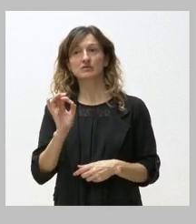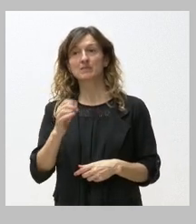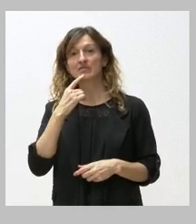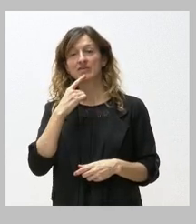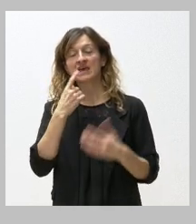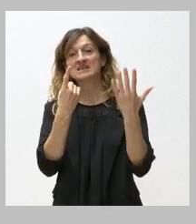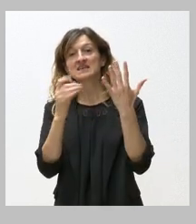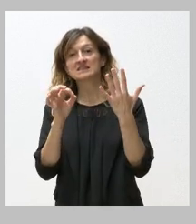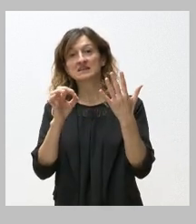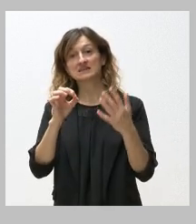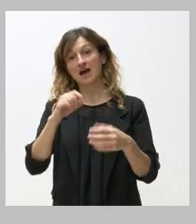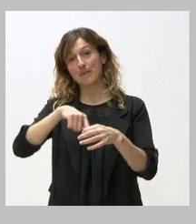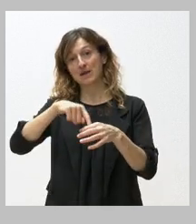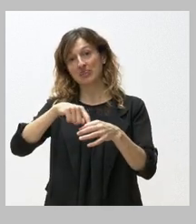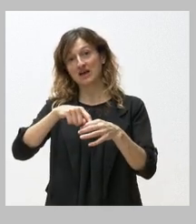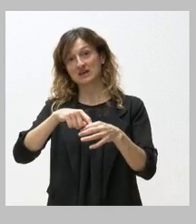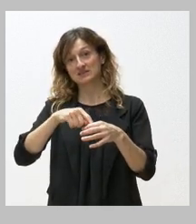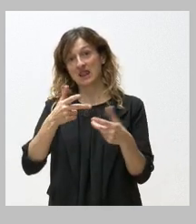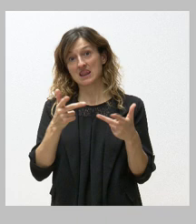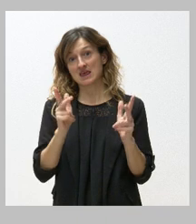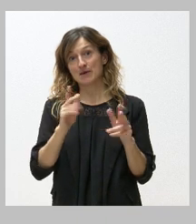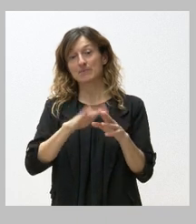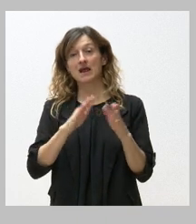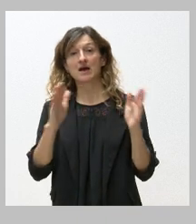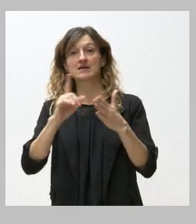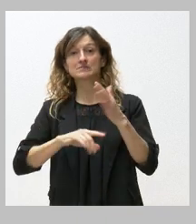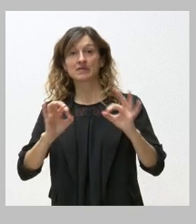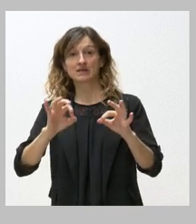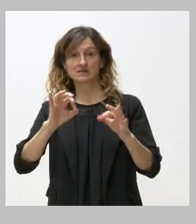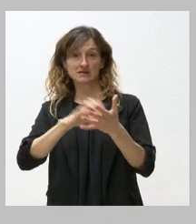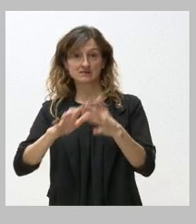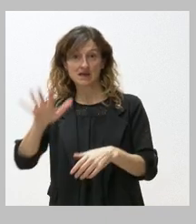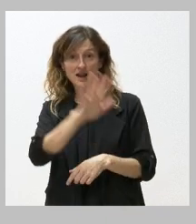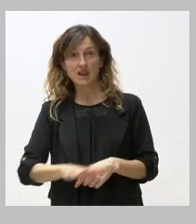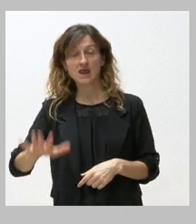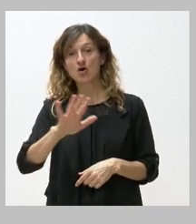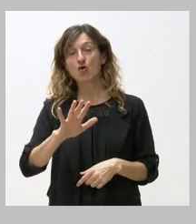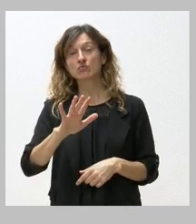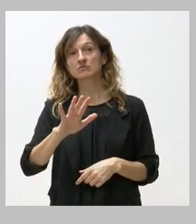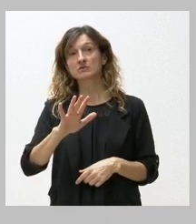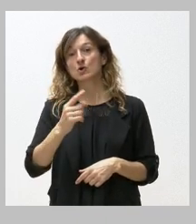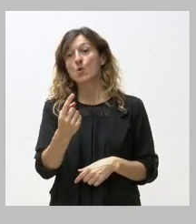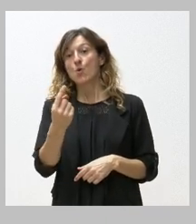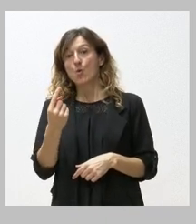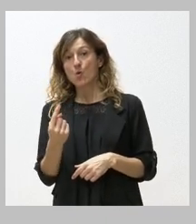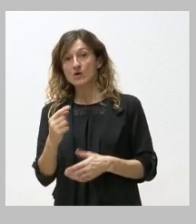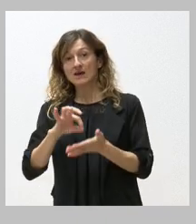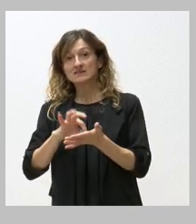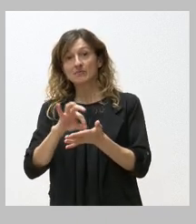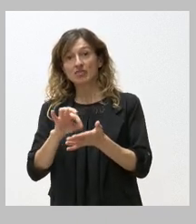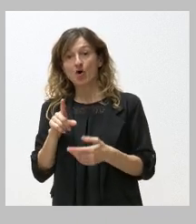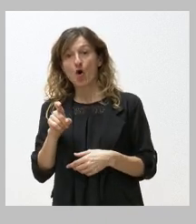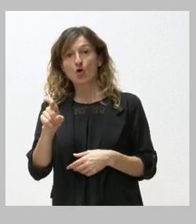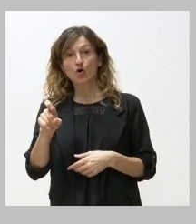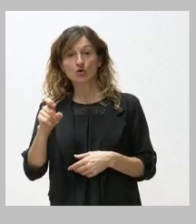publican hoy en el Bocil para especialidades en toda Castilla y León solo corresponde una al servicio de oncología en el hospital